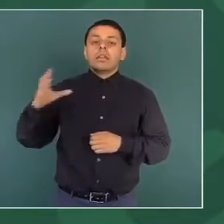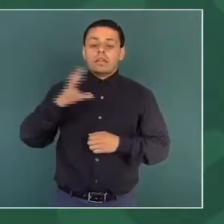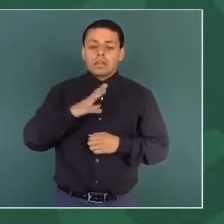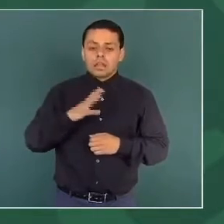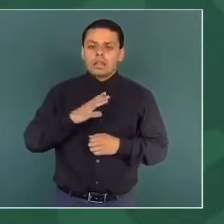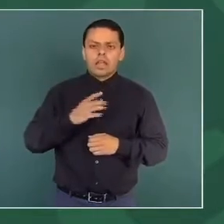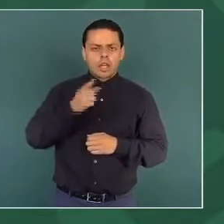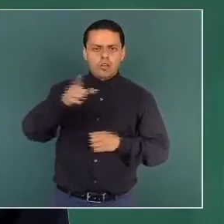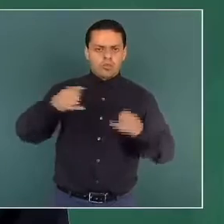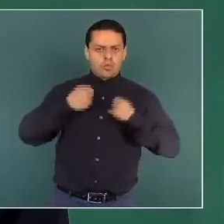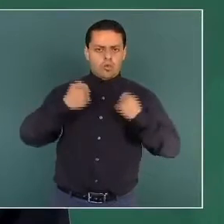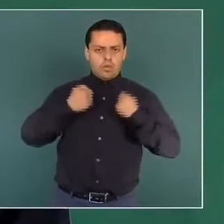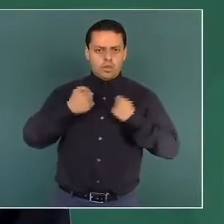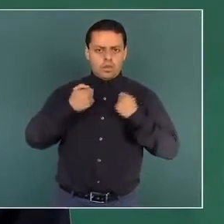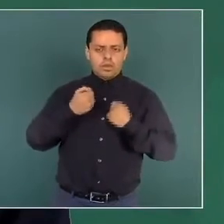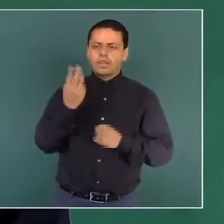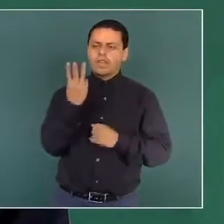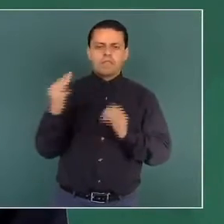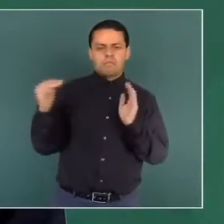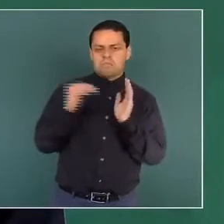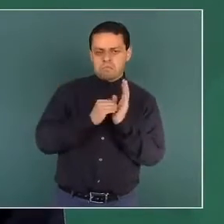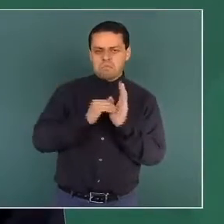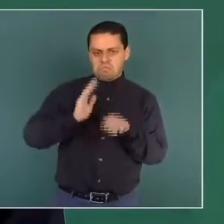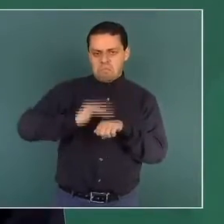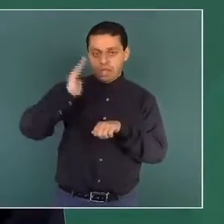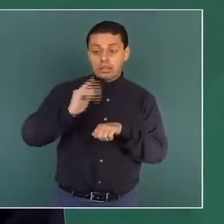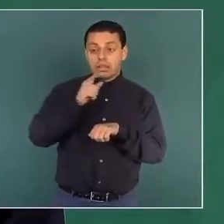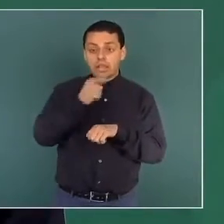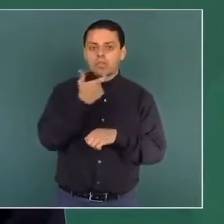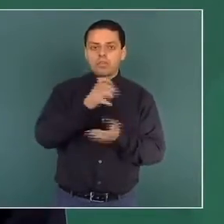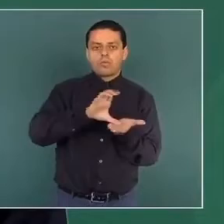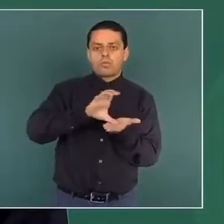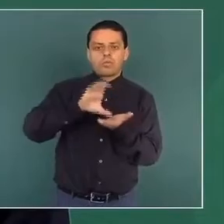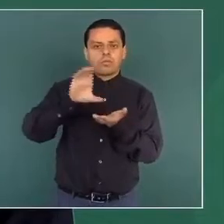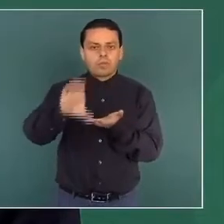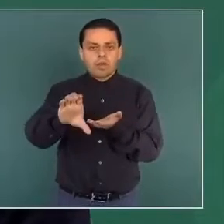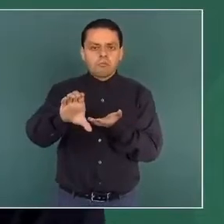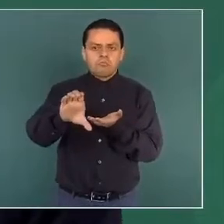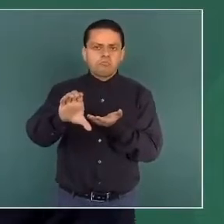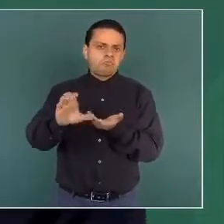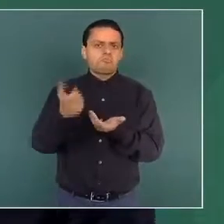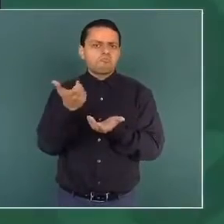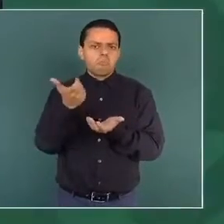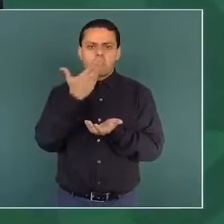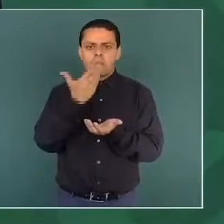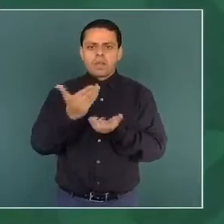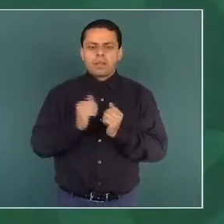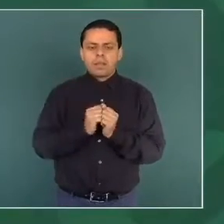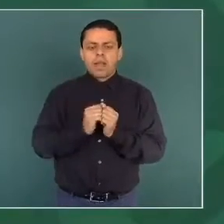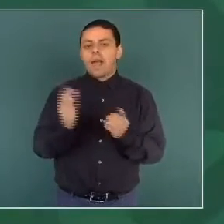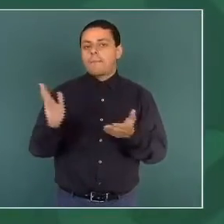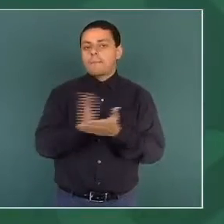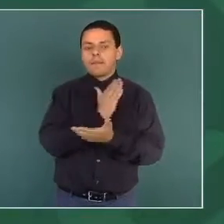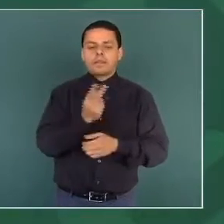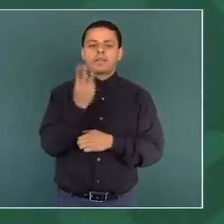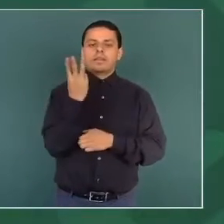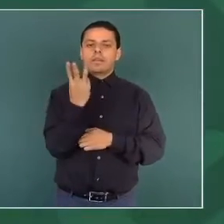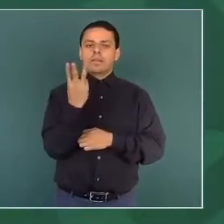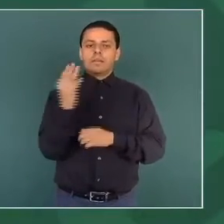salario mínimo para capacitarse. También 3.069